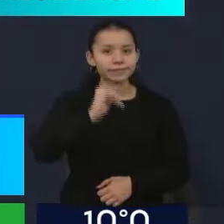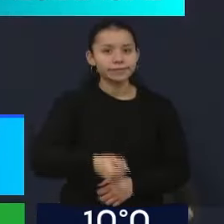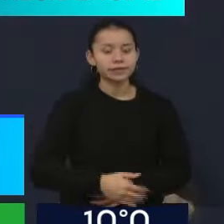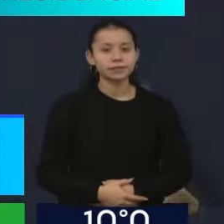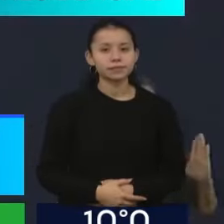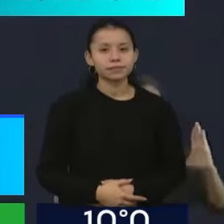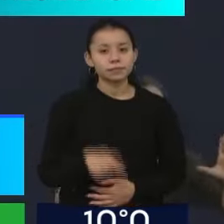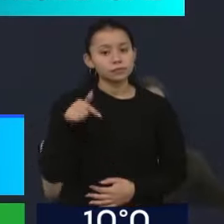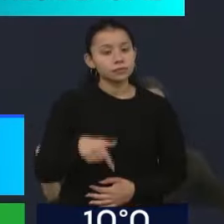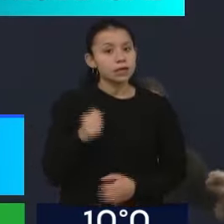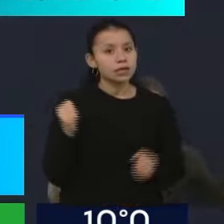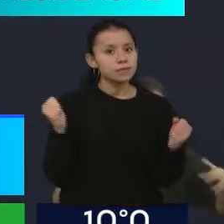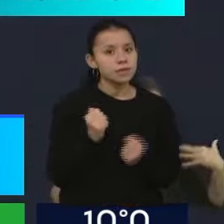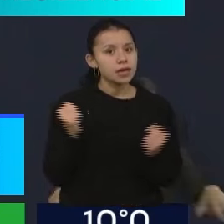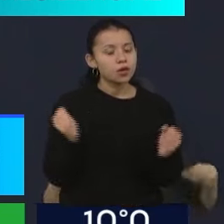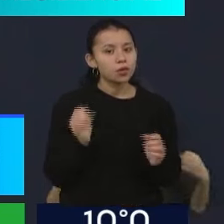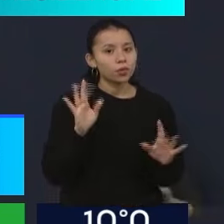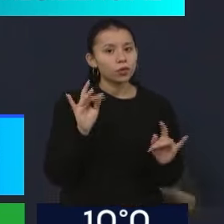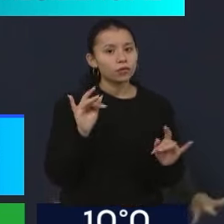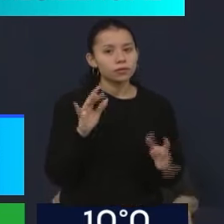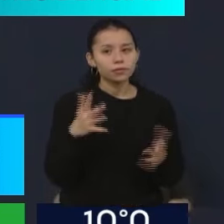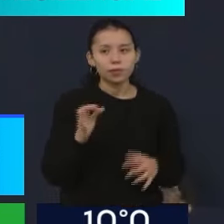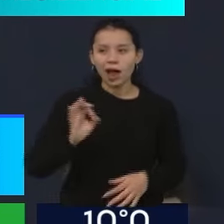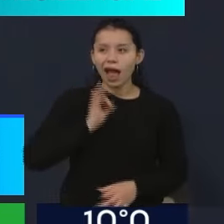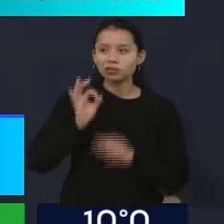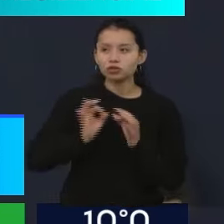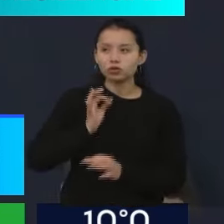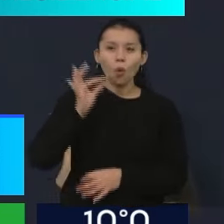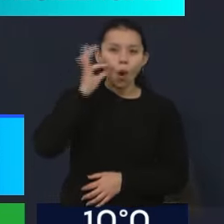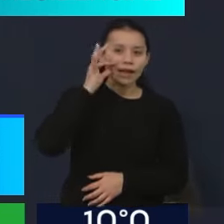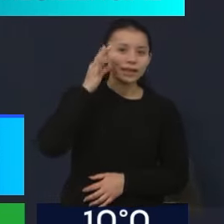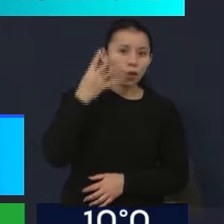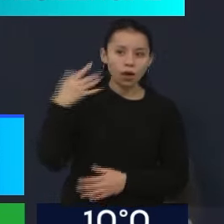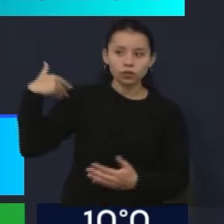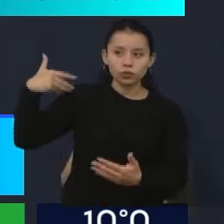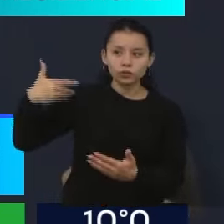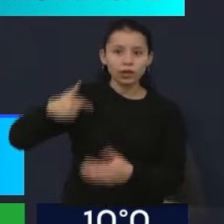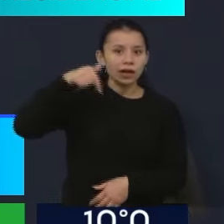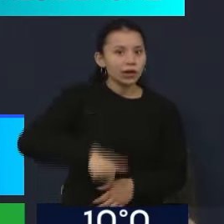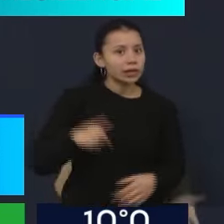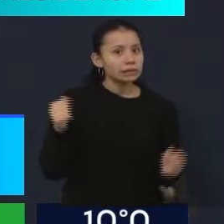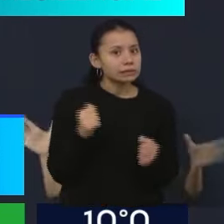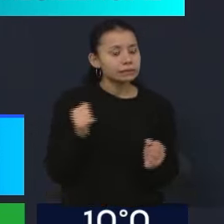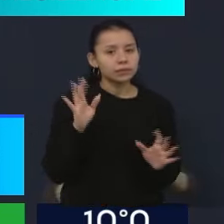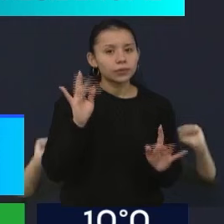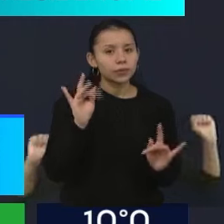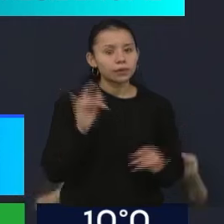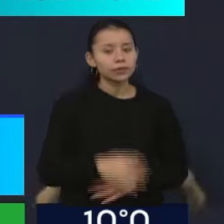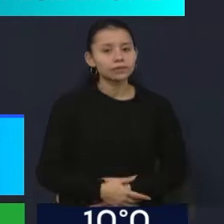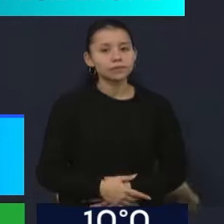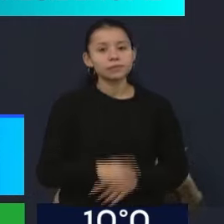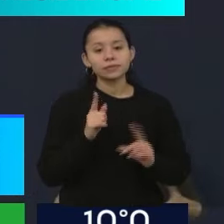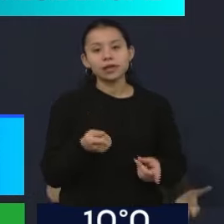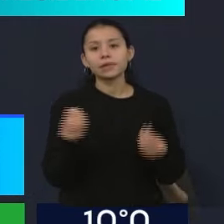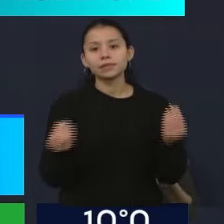invierno más crudo en los últimos 44 años y además el consumo, la